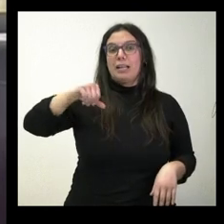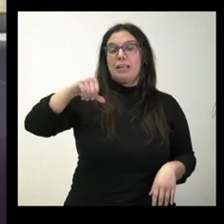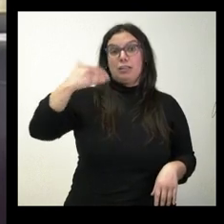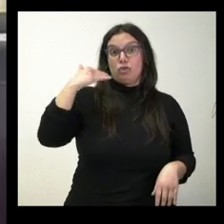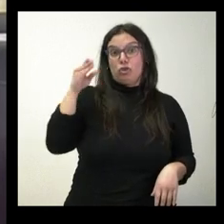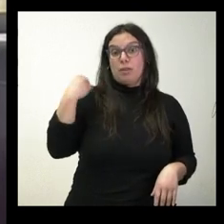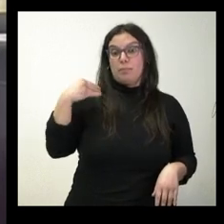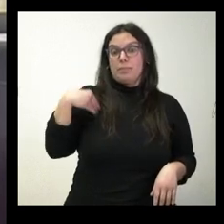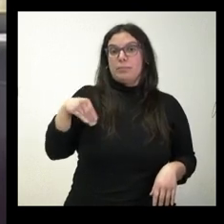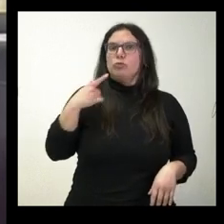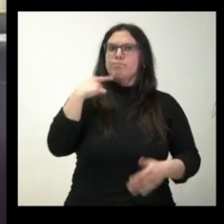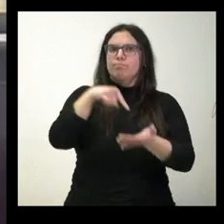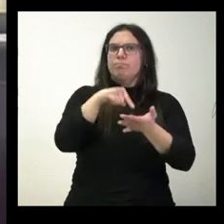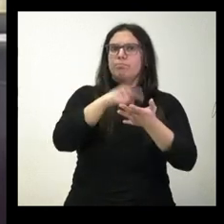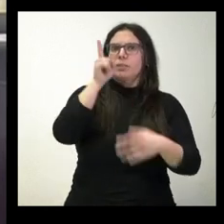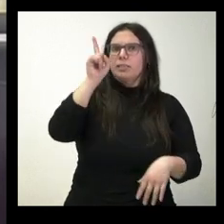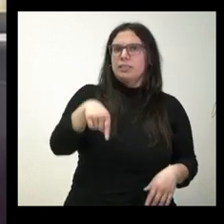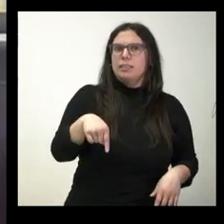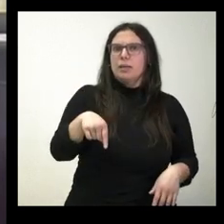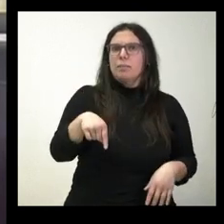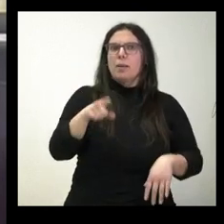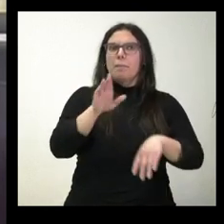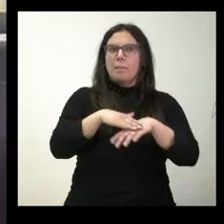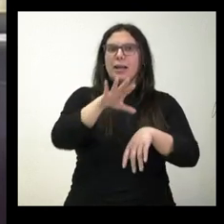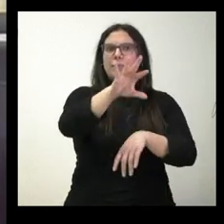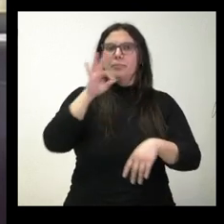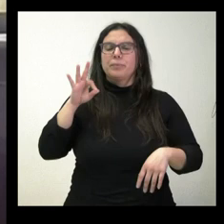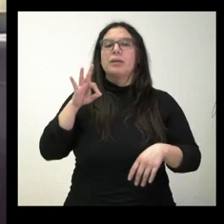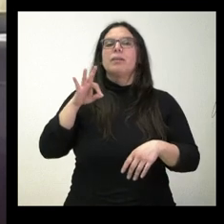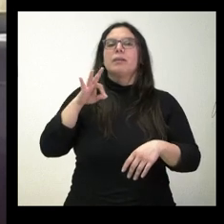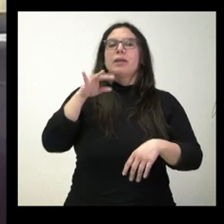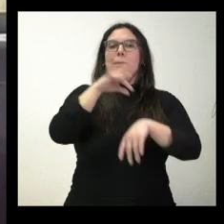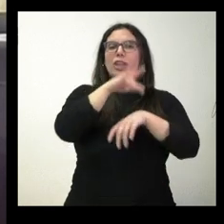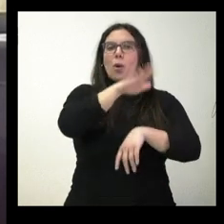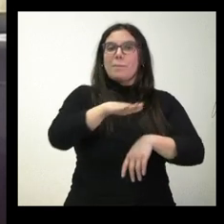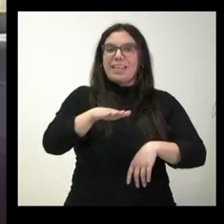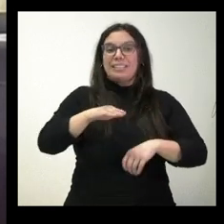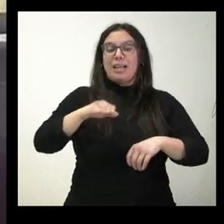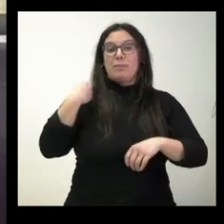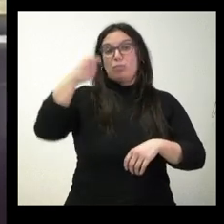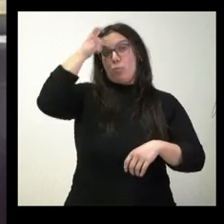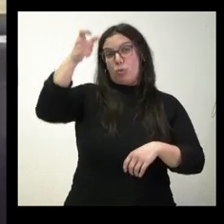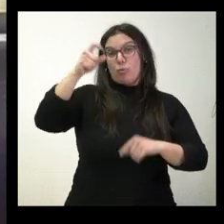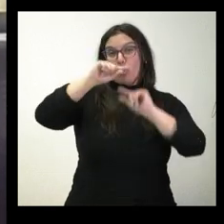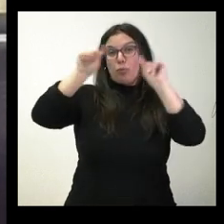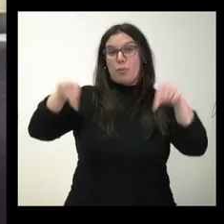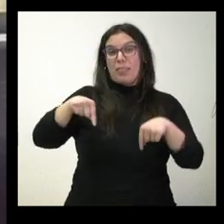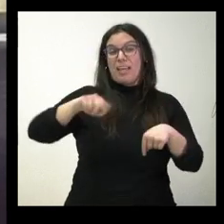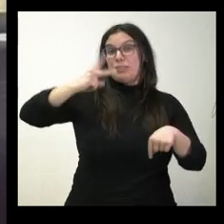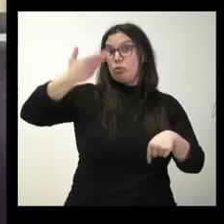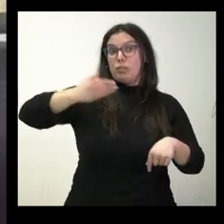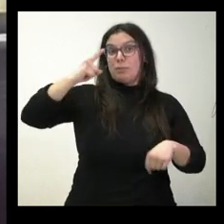También hay una reivindicación para que haya pediatra en el Burgos de Osma, que es el segundo pueblo más importante de la provincia. No es una